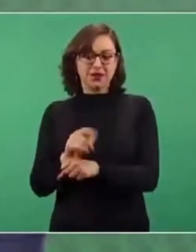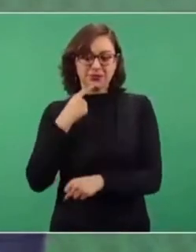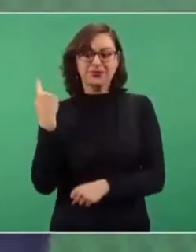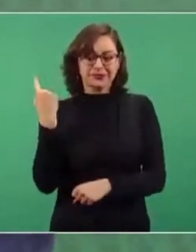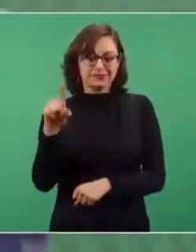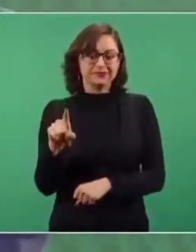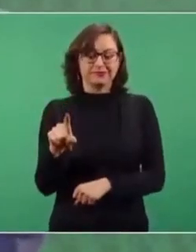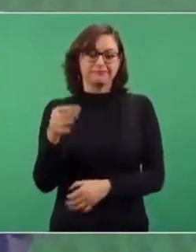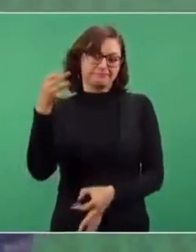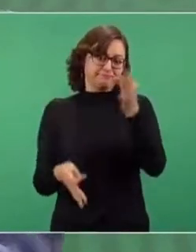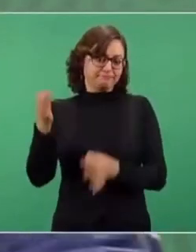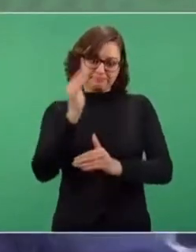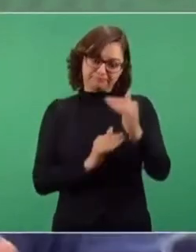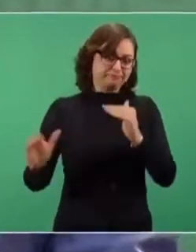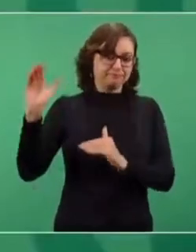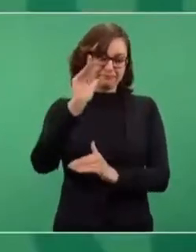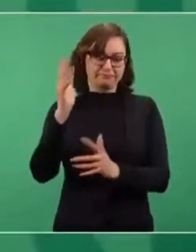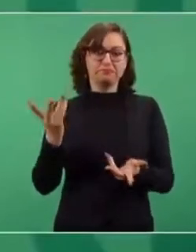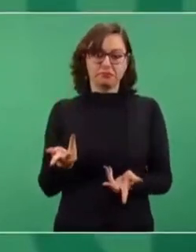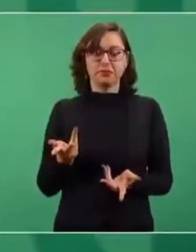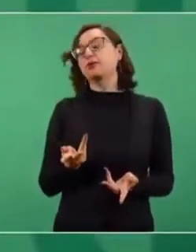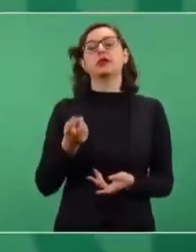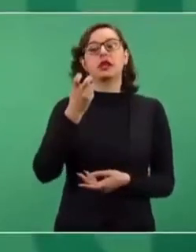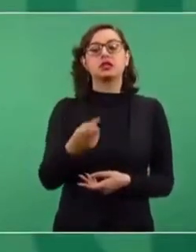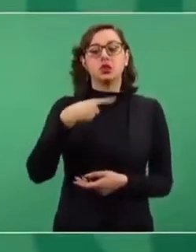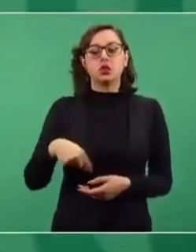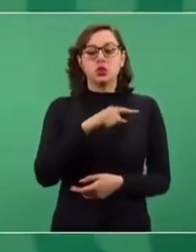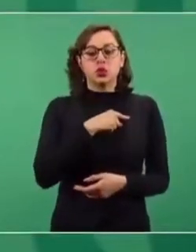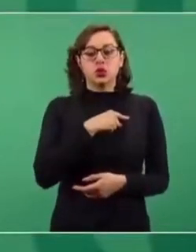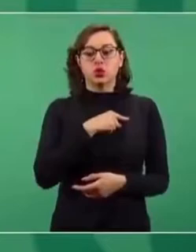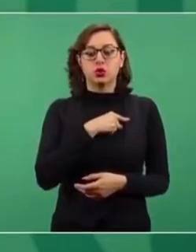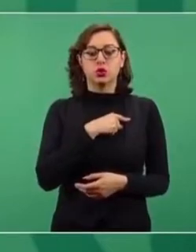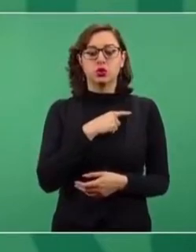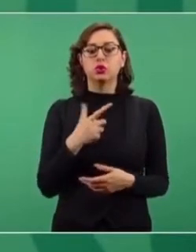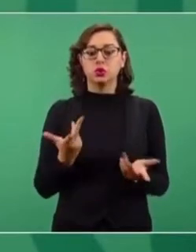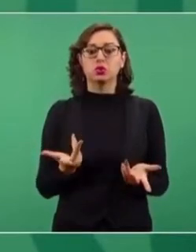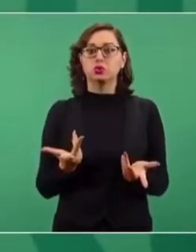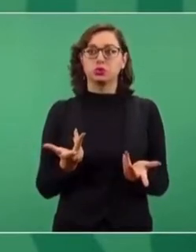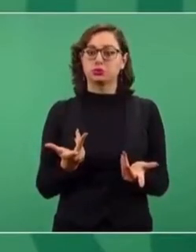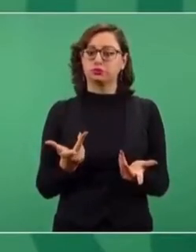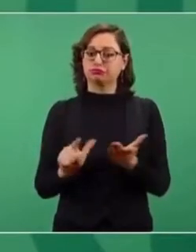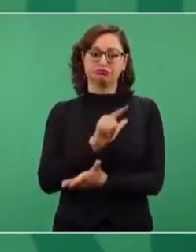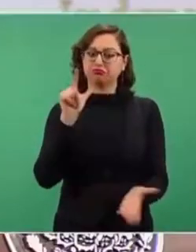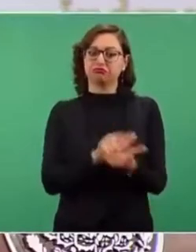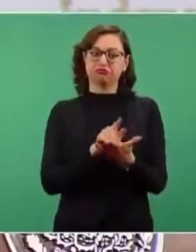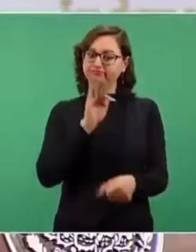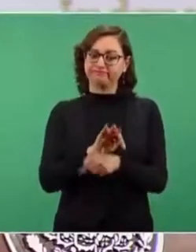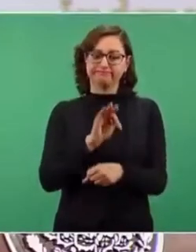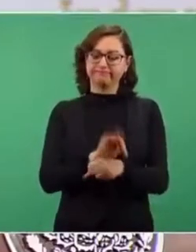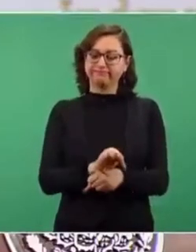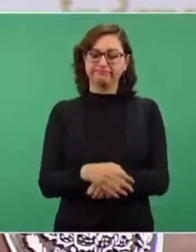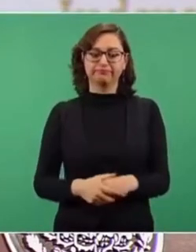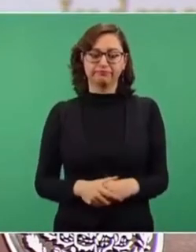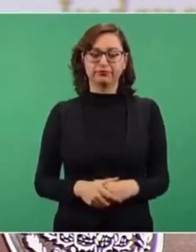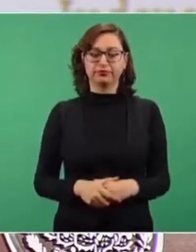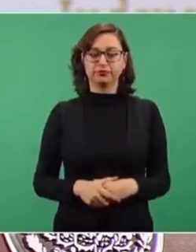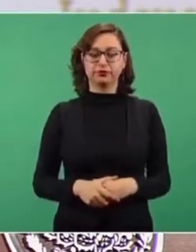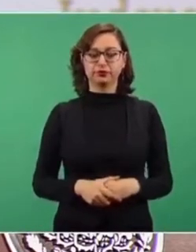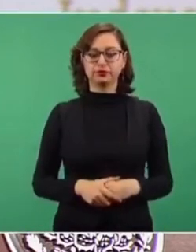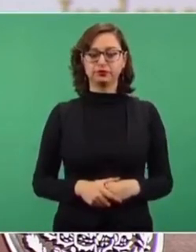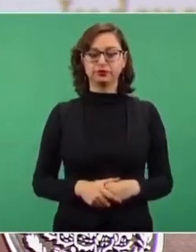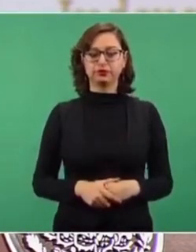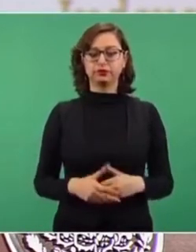ahí los casos. Vamos a seguir defendiendo la legalidad. Pues cómo es que